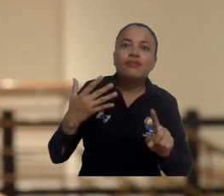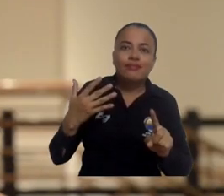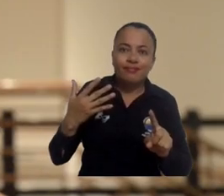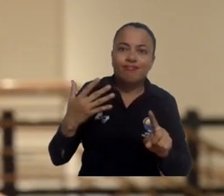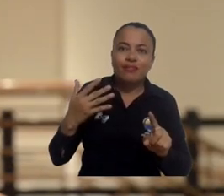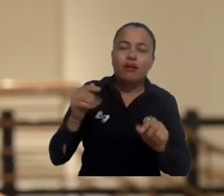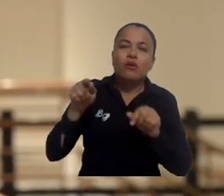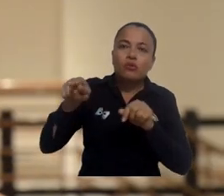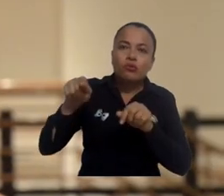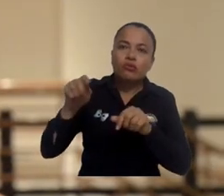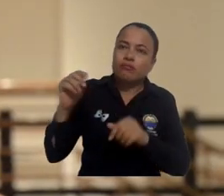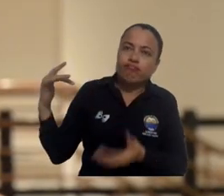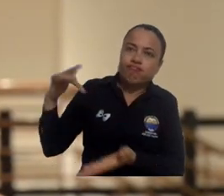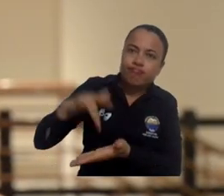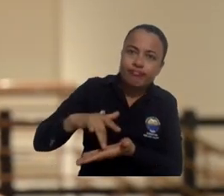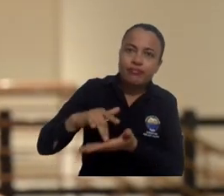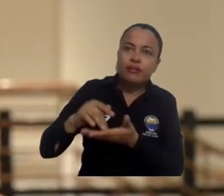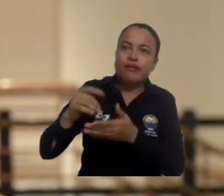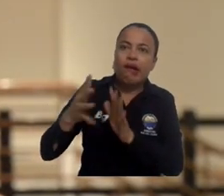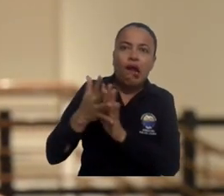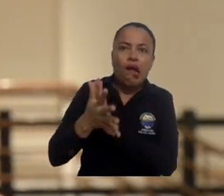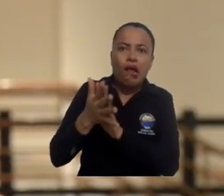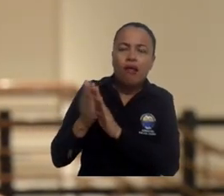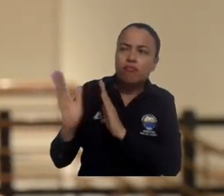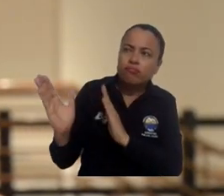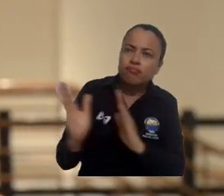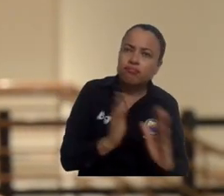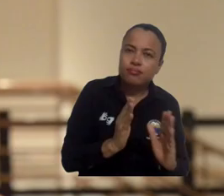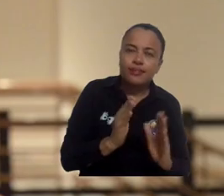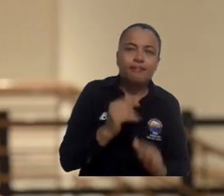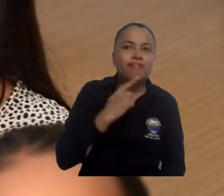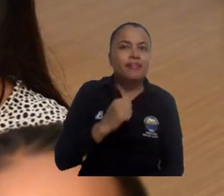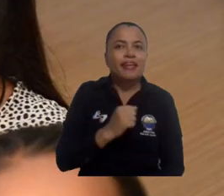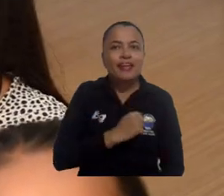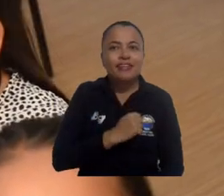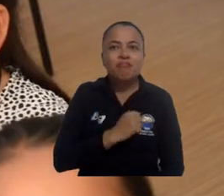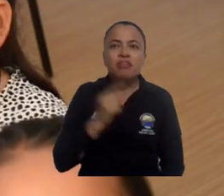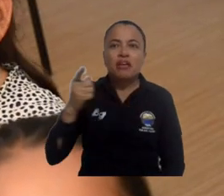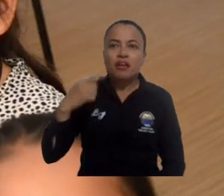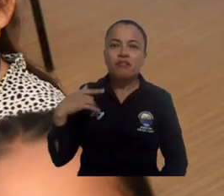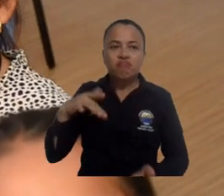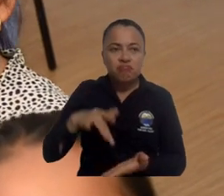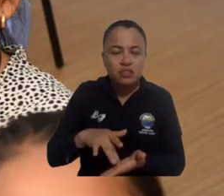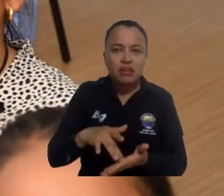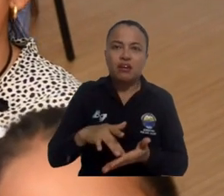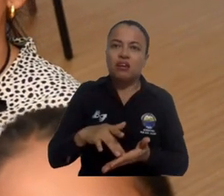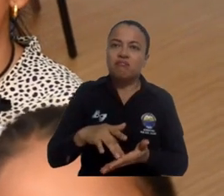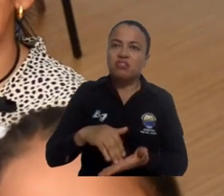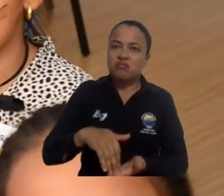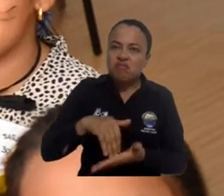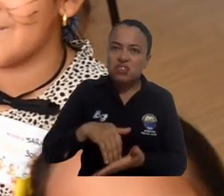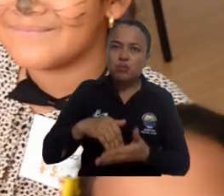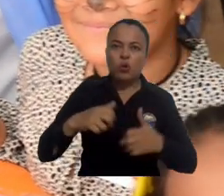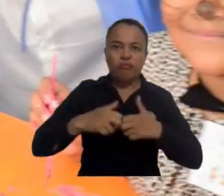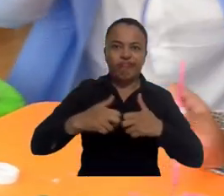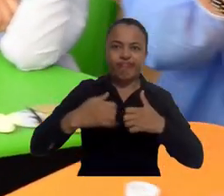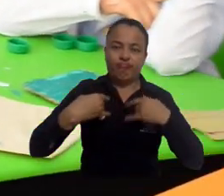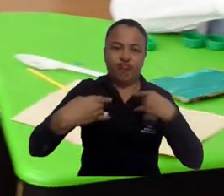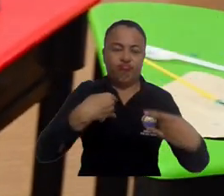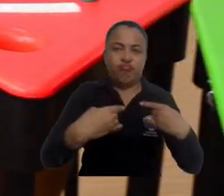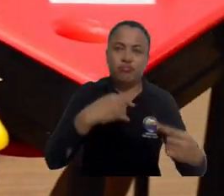Muy impactada, no solo con su presencia, sino con sus palabras. Me encanta que él llegue con esas